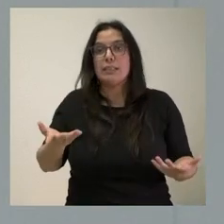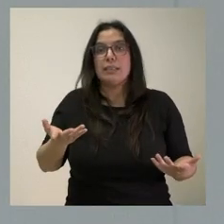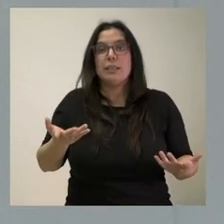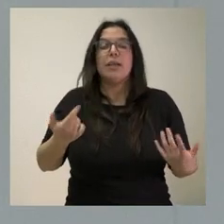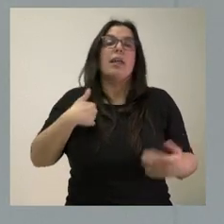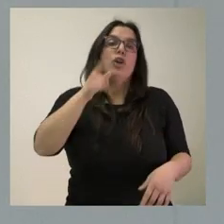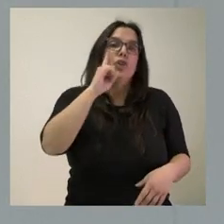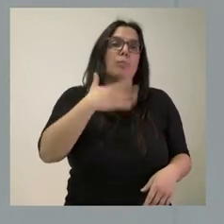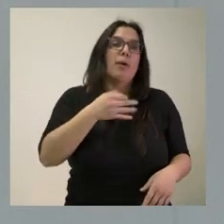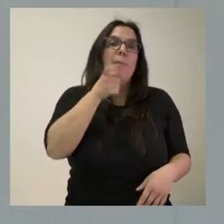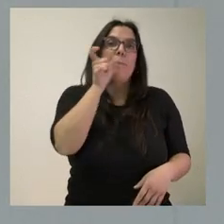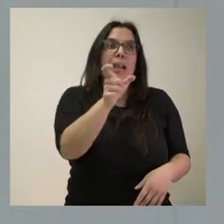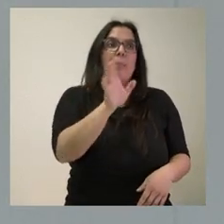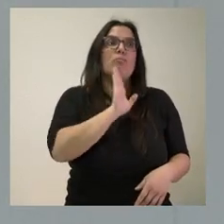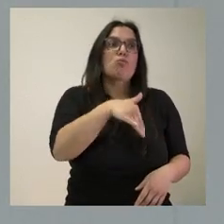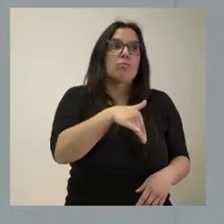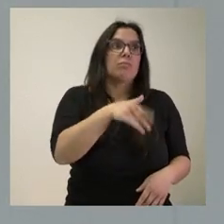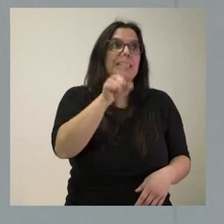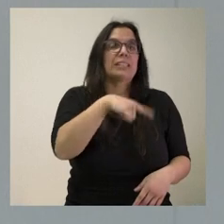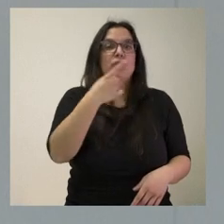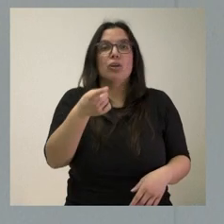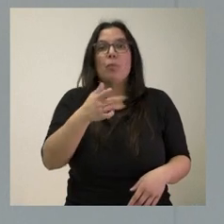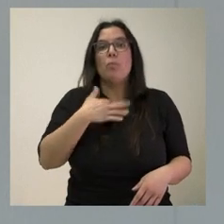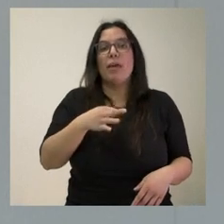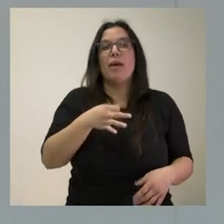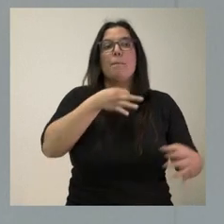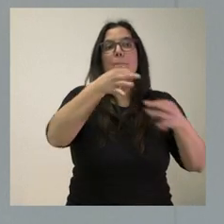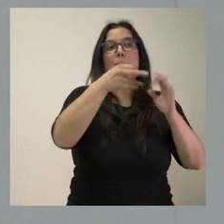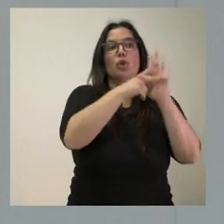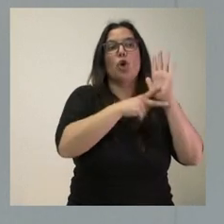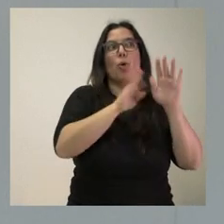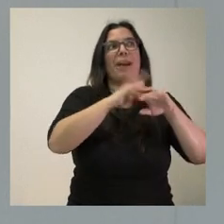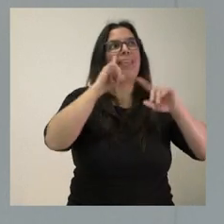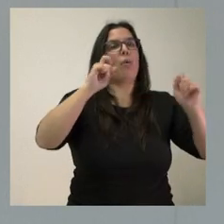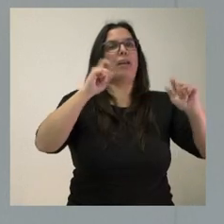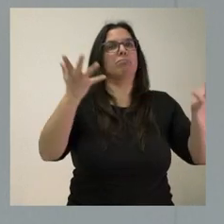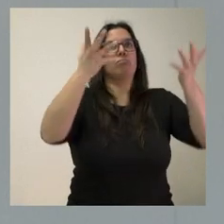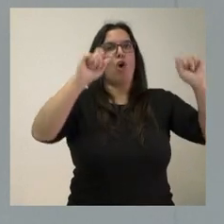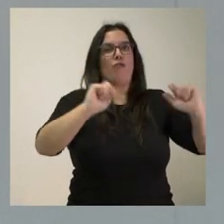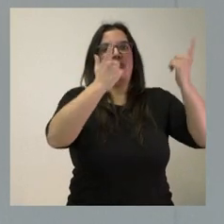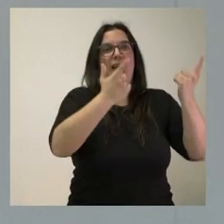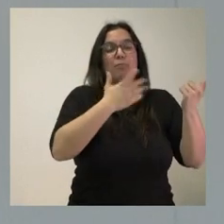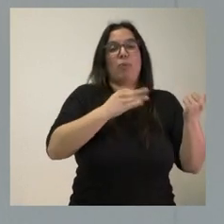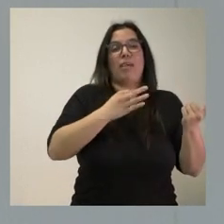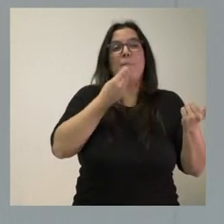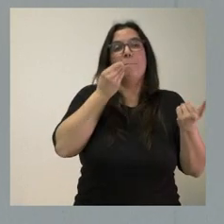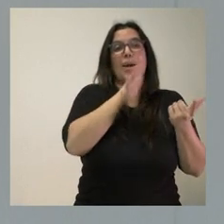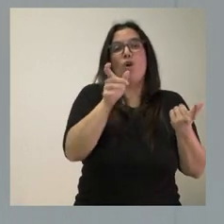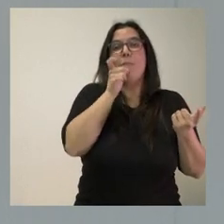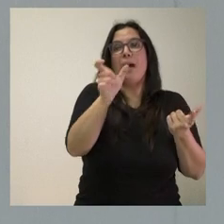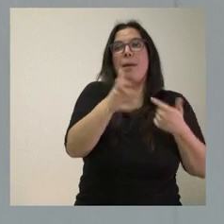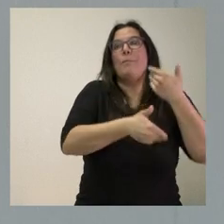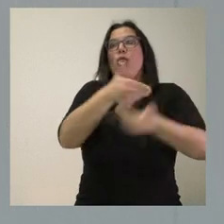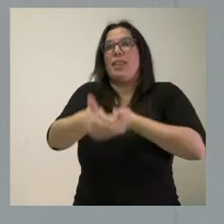término a lo mejor es procedimiento, porque lógicamente a lo mejor el término protocolo es el término más arreglado, pero como es una nota elaborada por la Consejería de